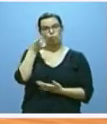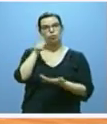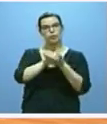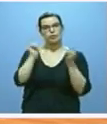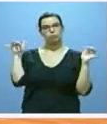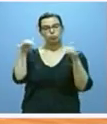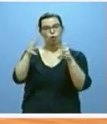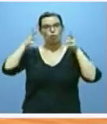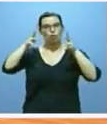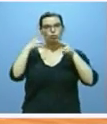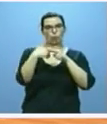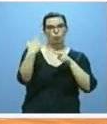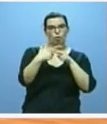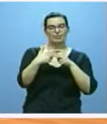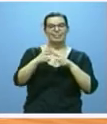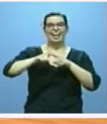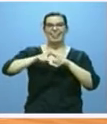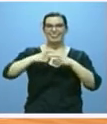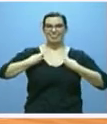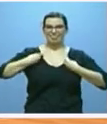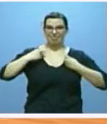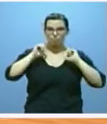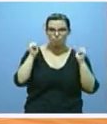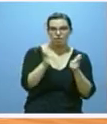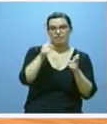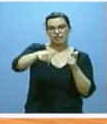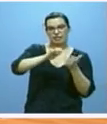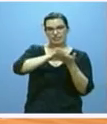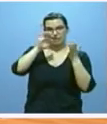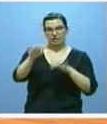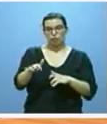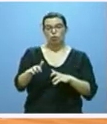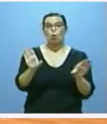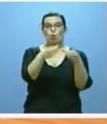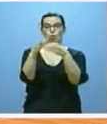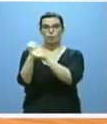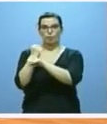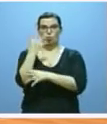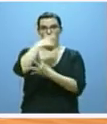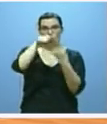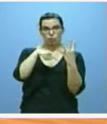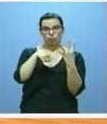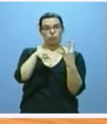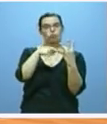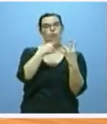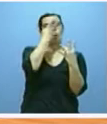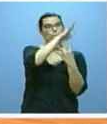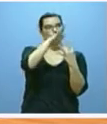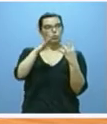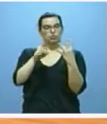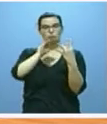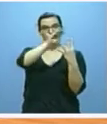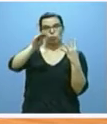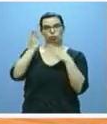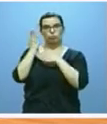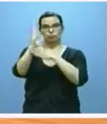el Consejo de Políticas Demográficas de Castilla y León al que los cuatro grupos de trabajo formados han elevado sus propuestas que han